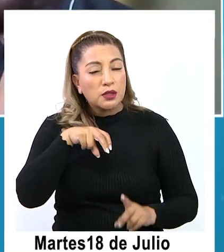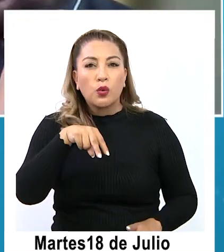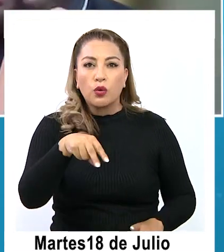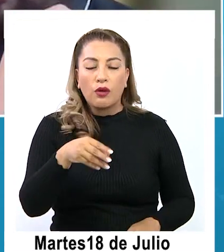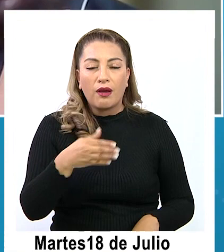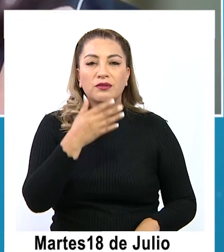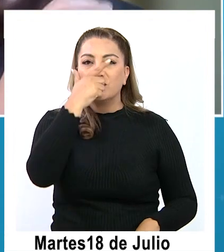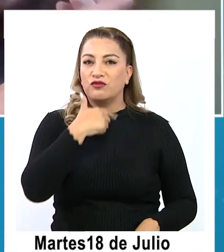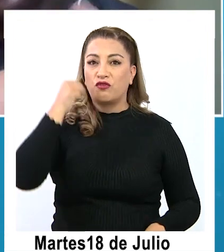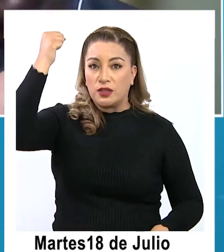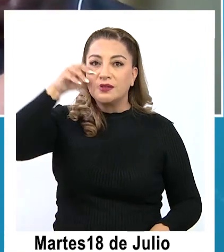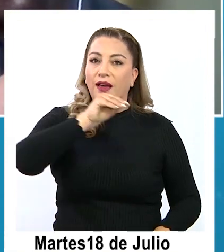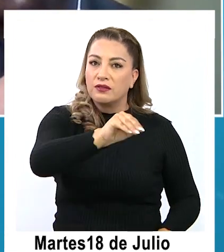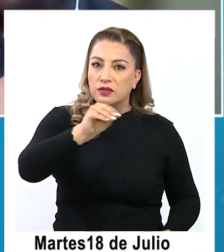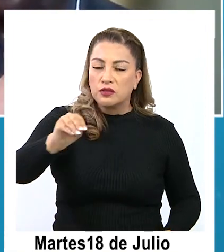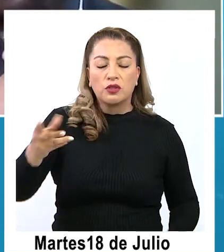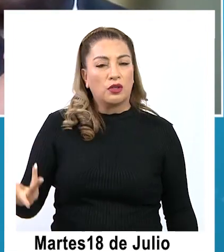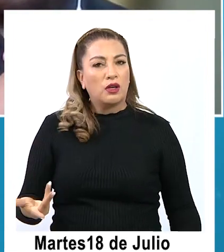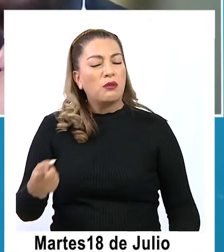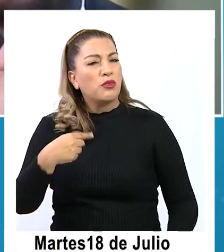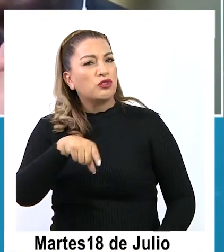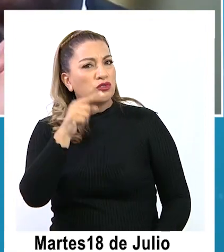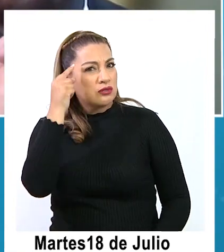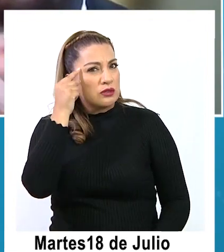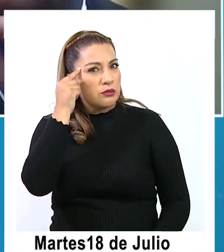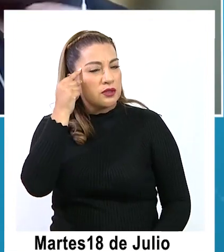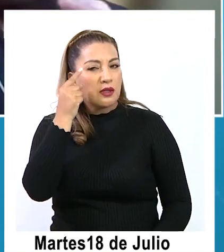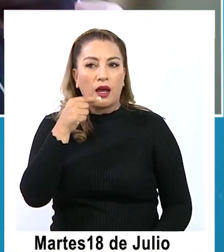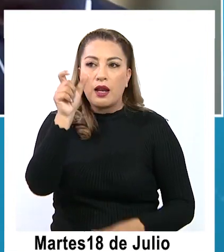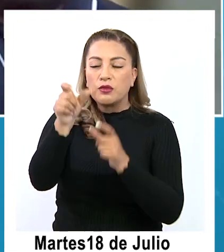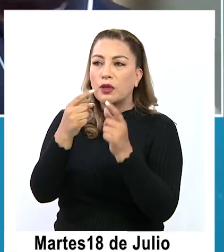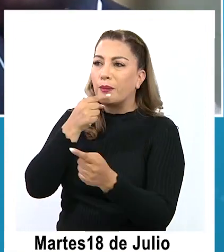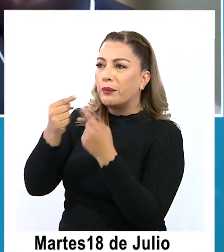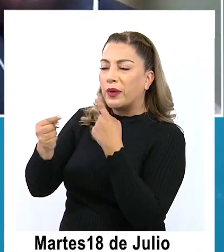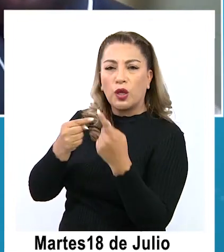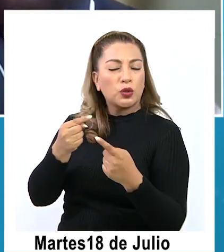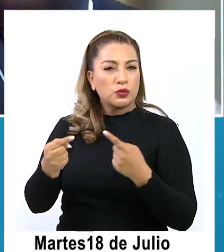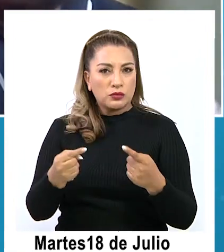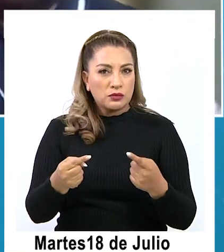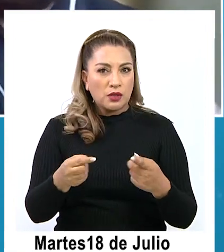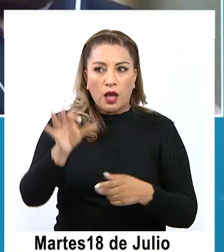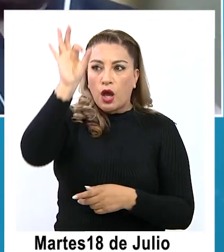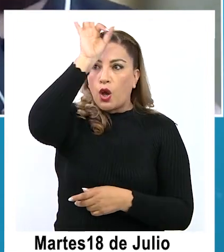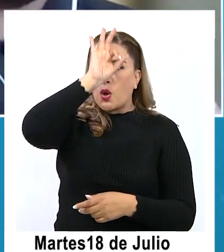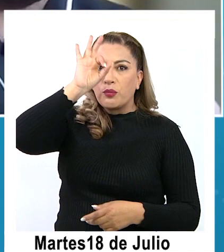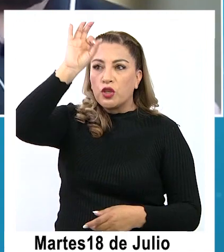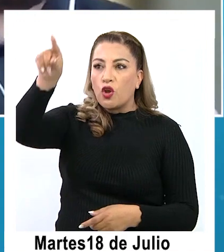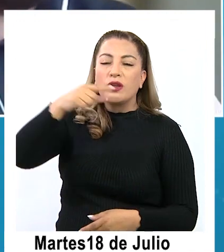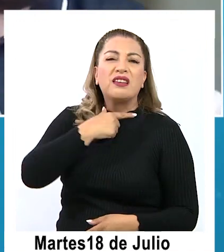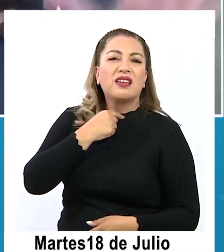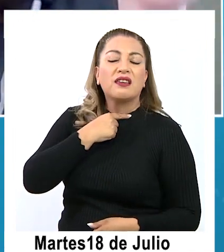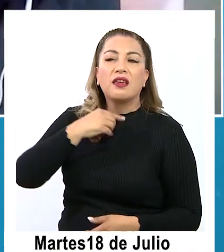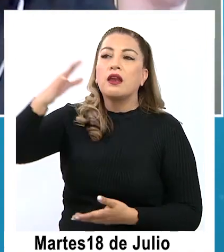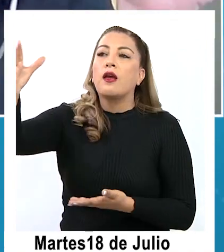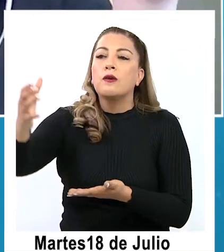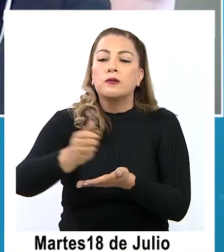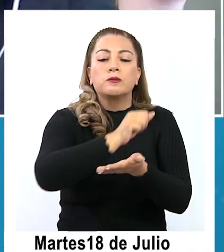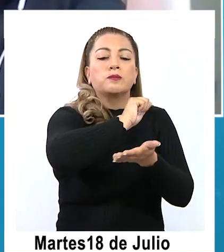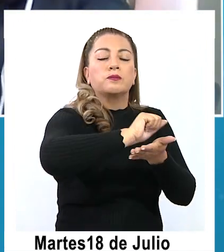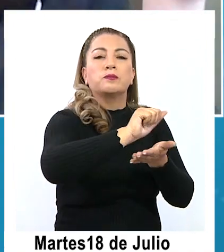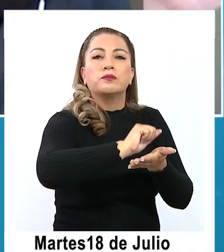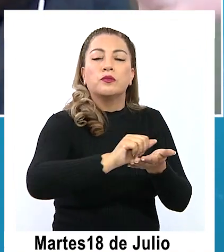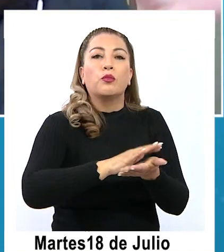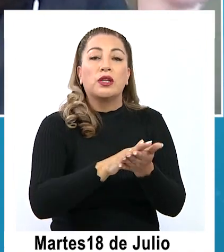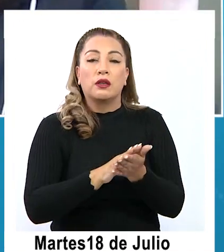sin embargo, eh lo que se está buscando a través de esta encuesta es tomar en cuenta lo que quiere la ciudadanía, ¿Verdad? Porque el